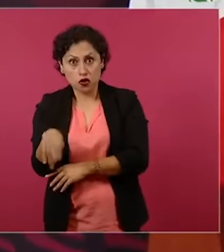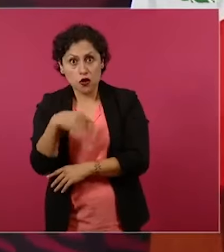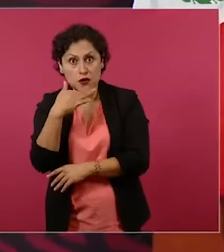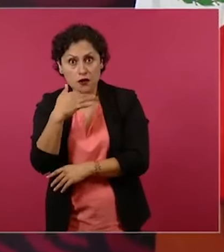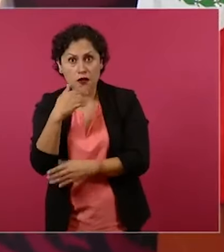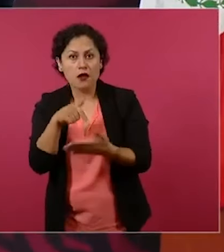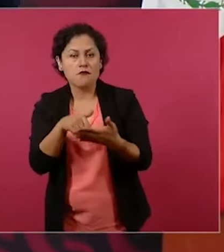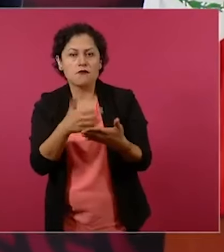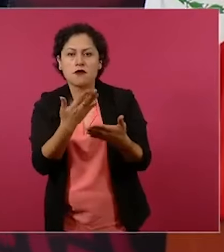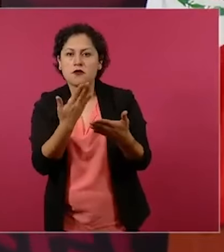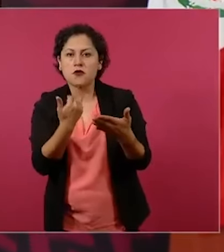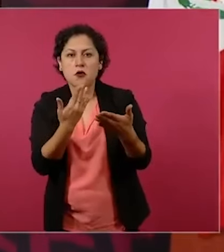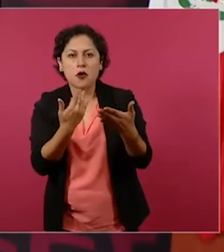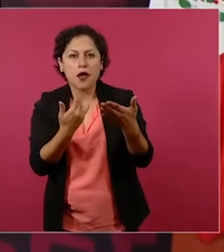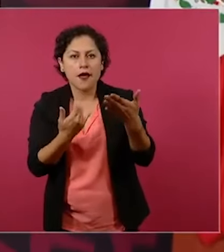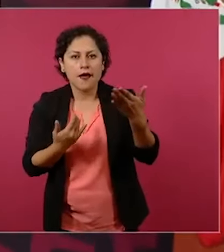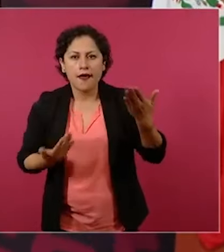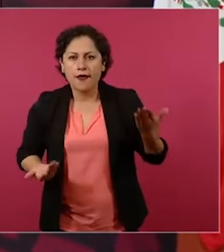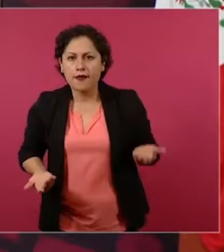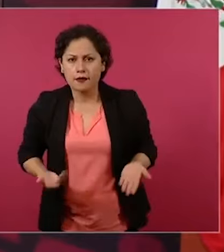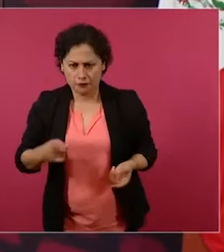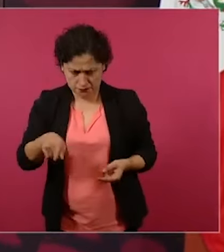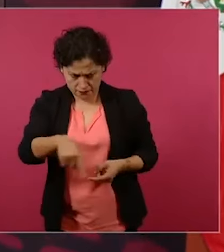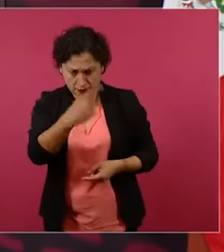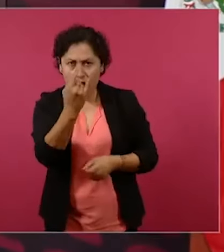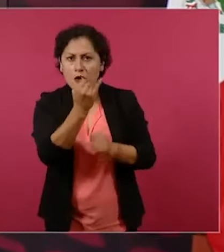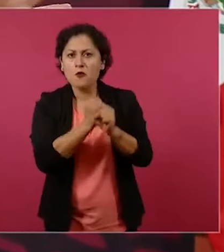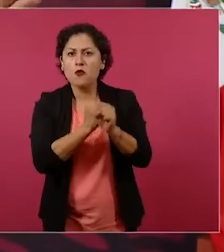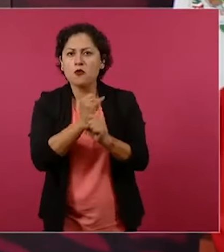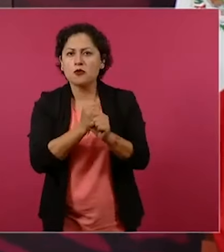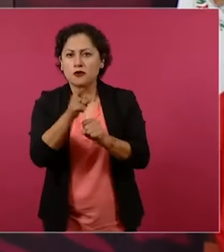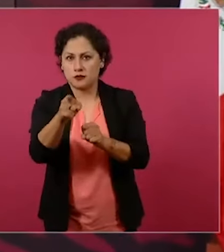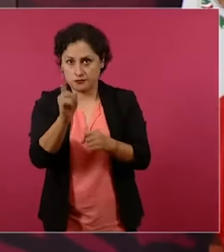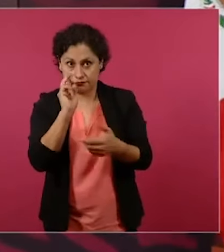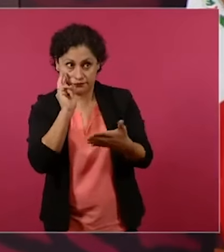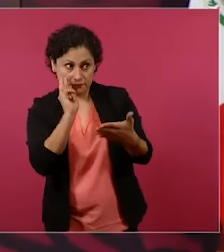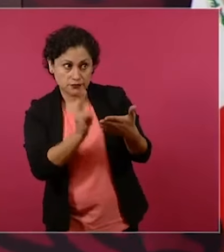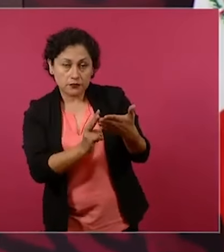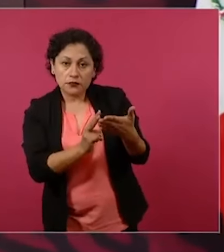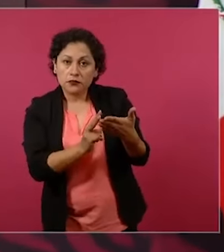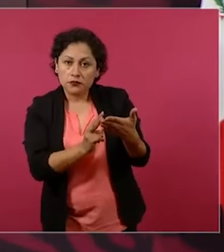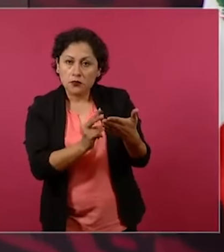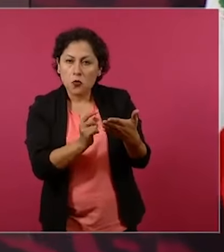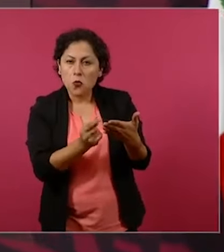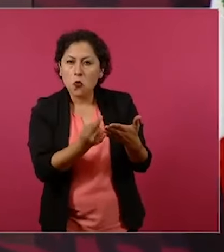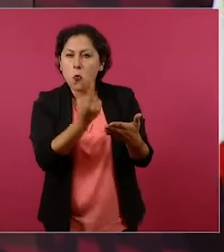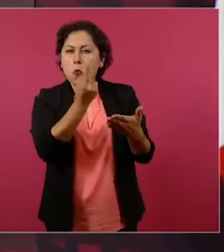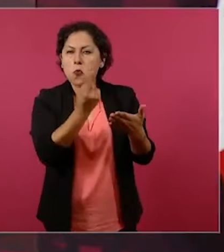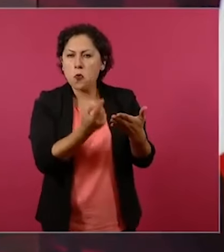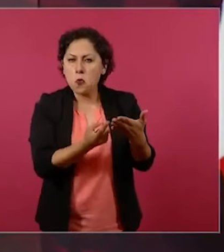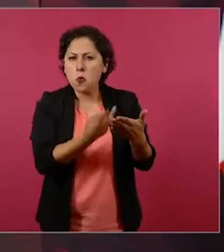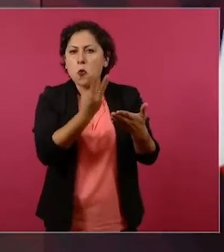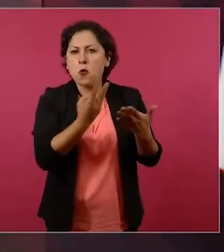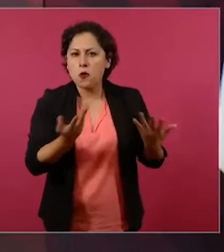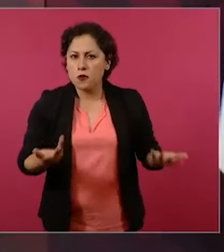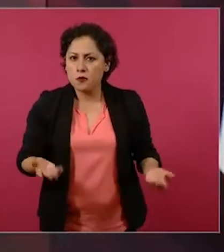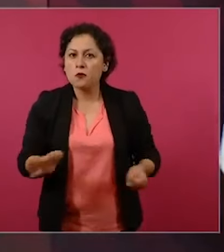a hacer unas cuantas. No era tema y resulta